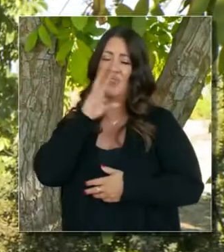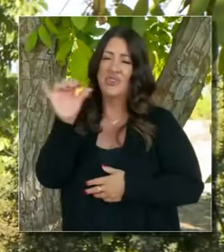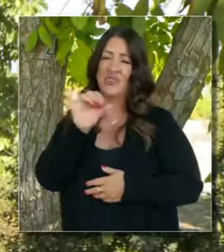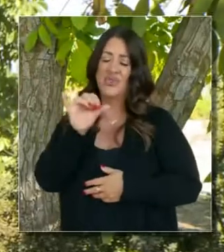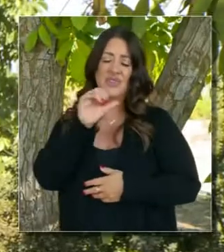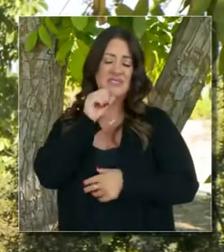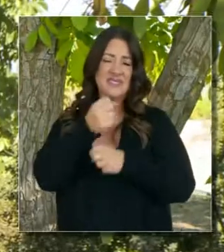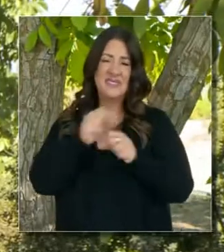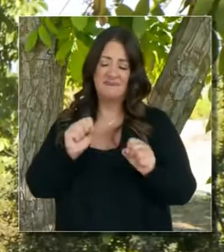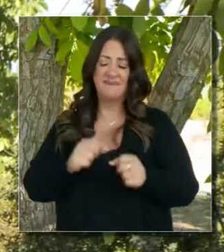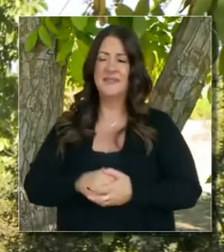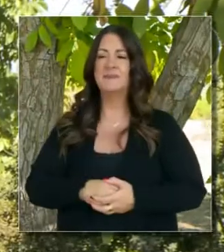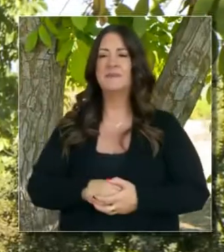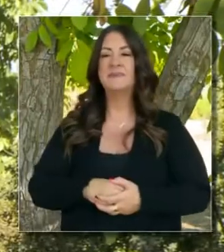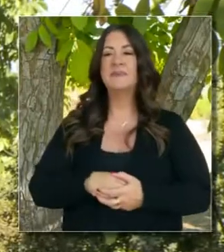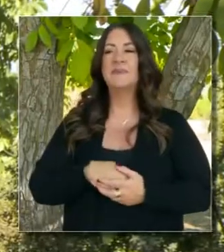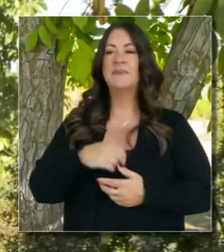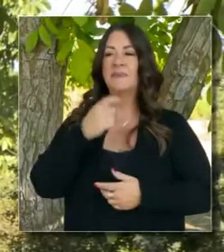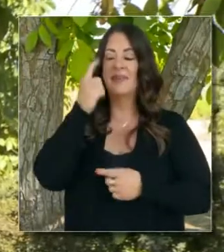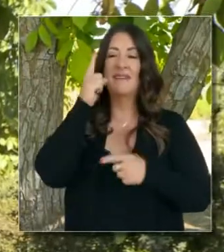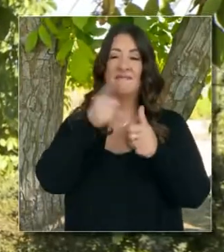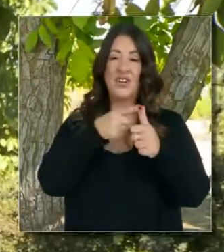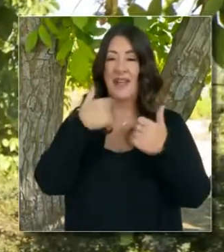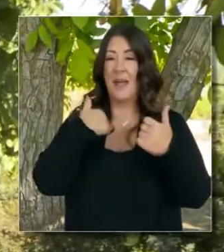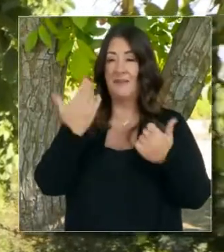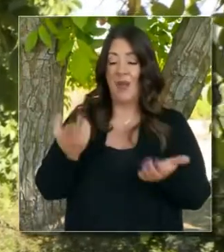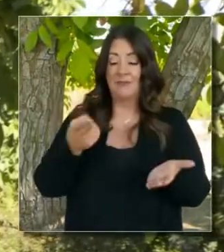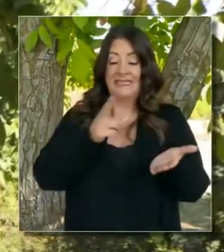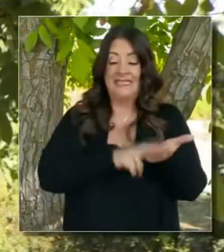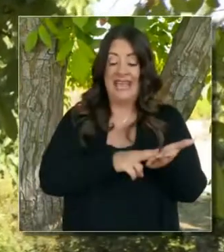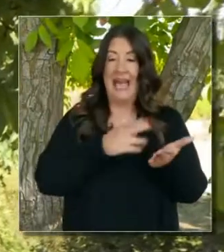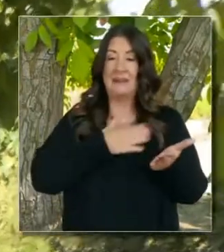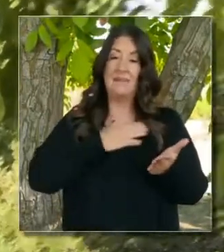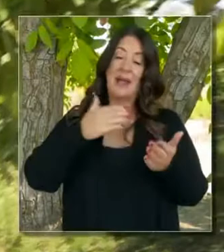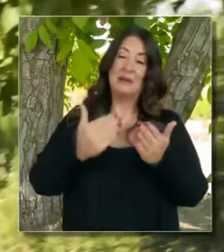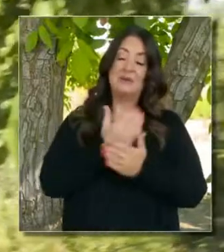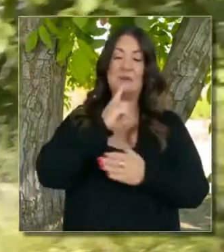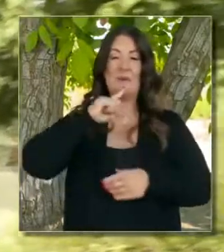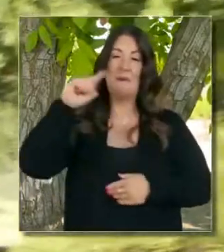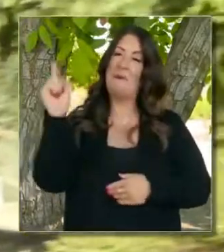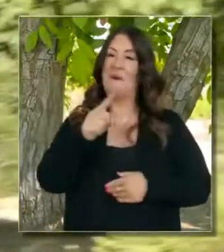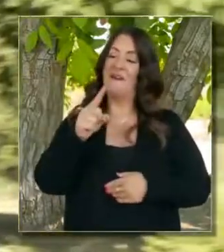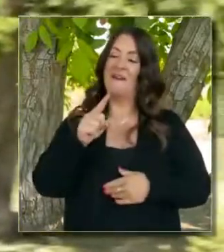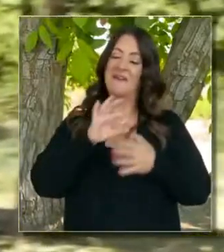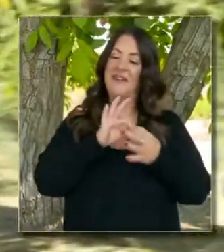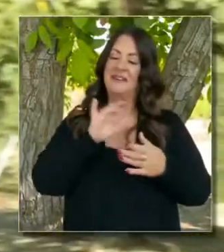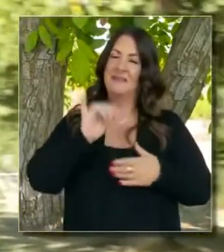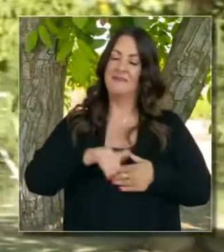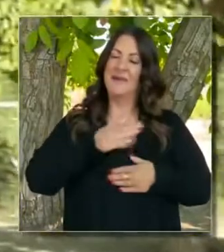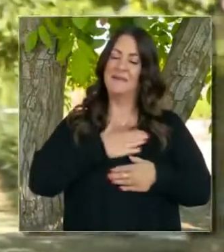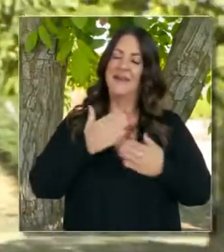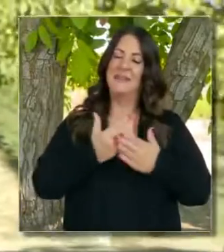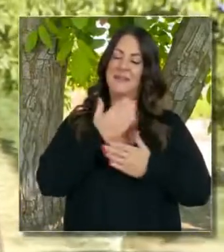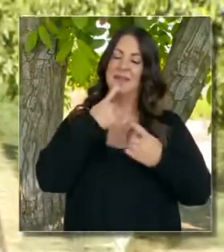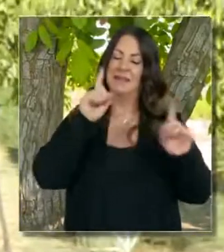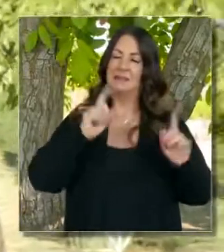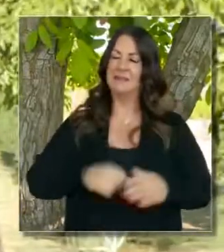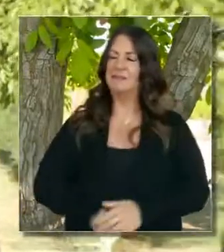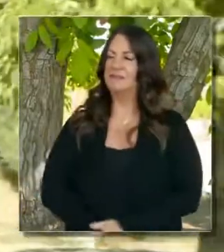Con eso, con mucho gusto, contestaré sus preguntas después de firmar la orden ejecutiva.